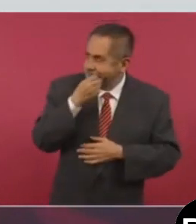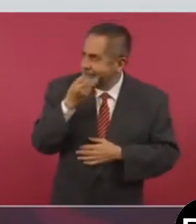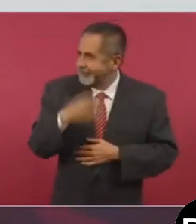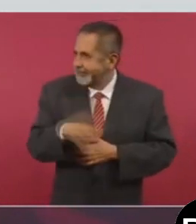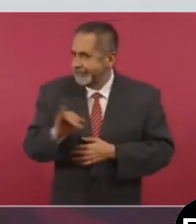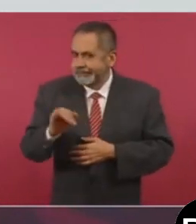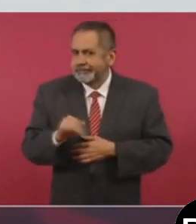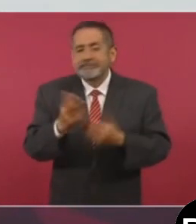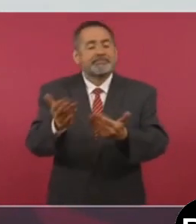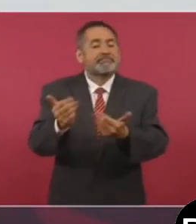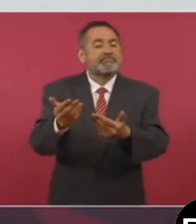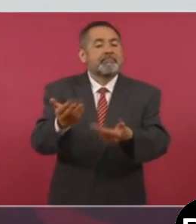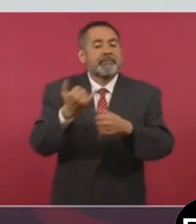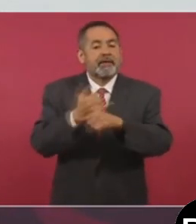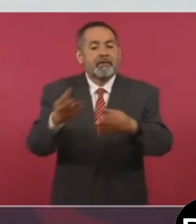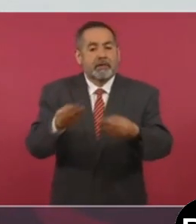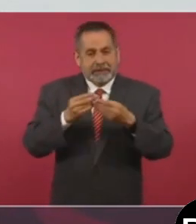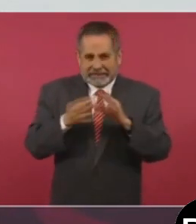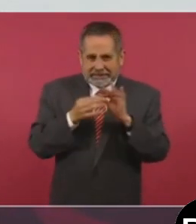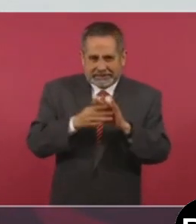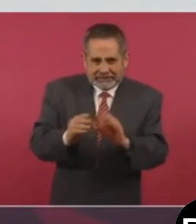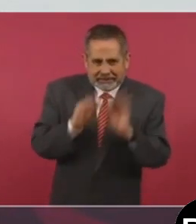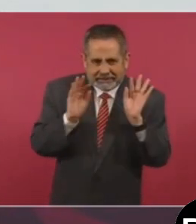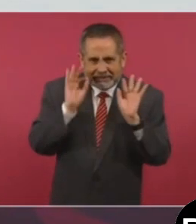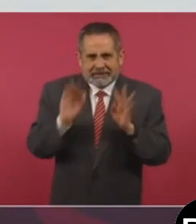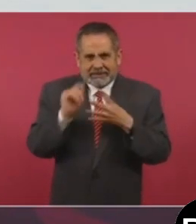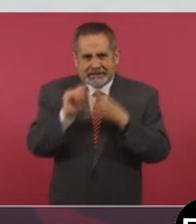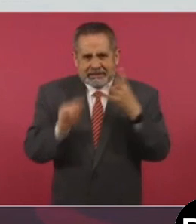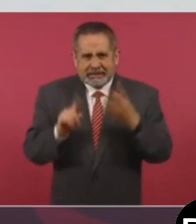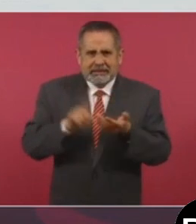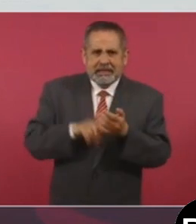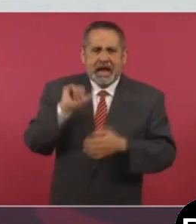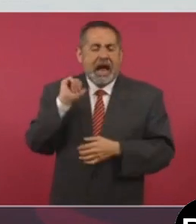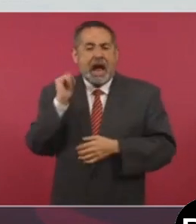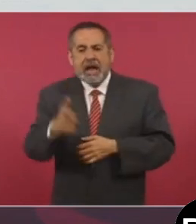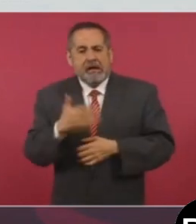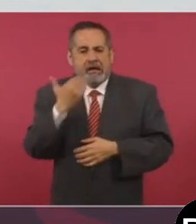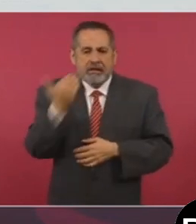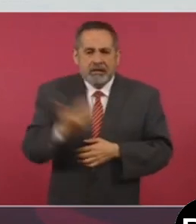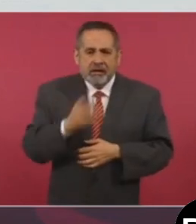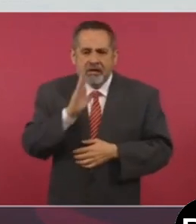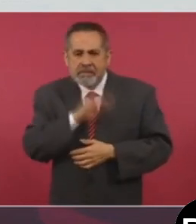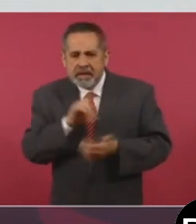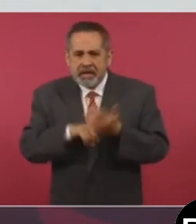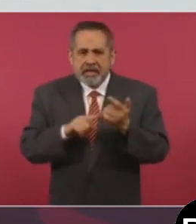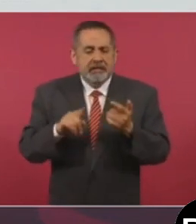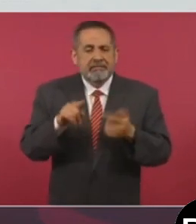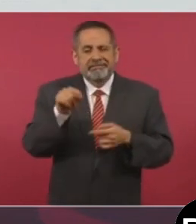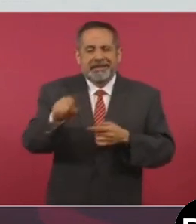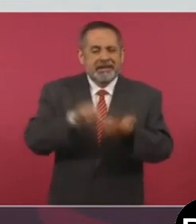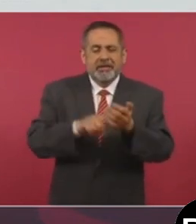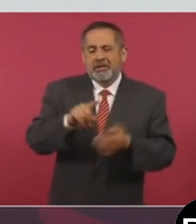un informe detallado si existe alguna irregularidad fiscal